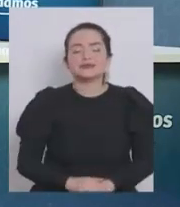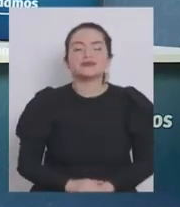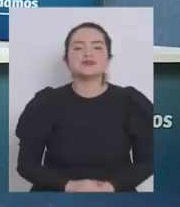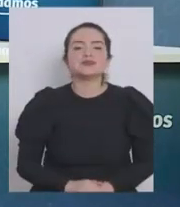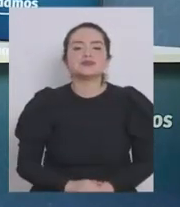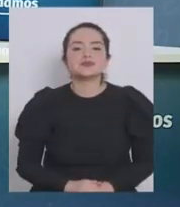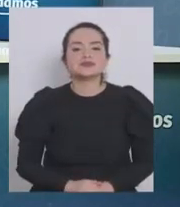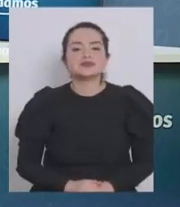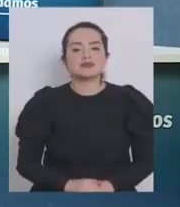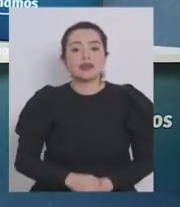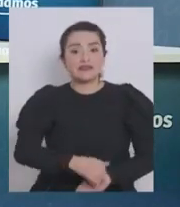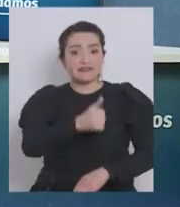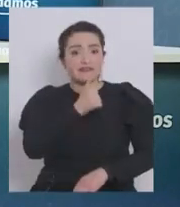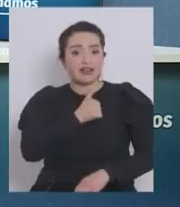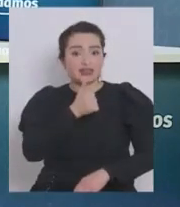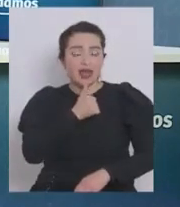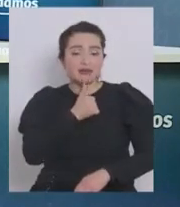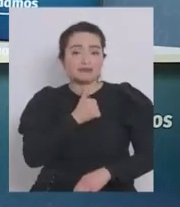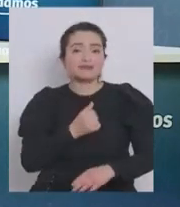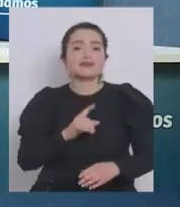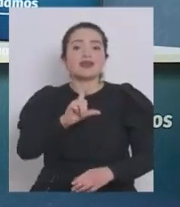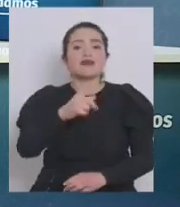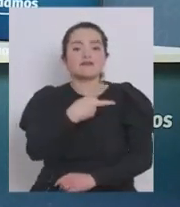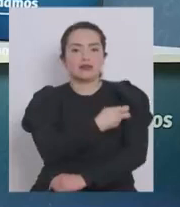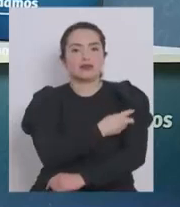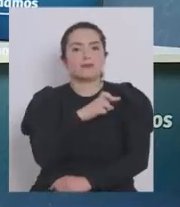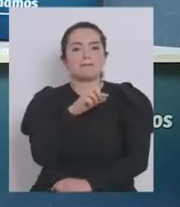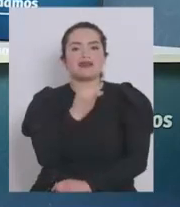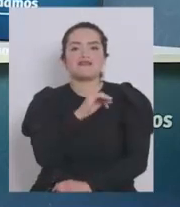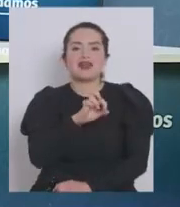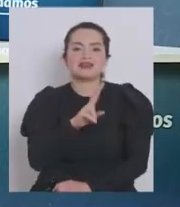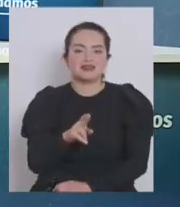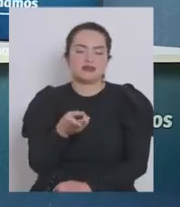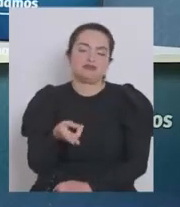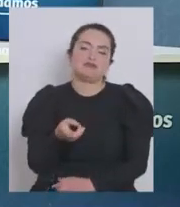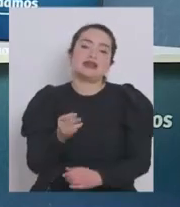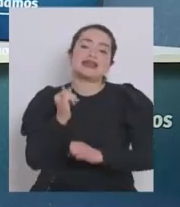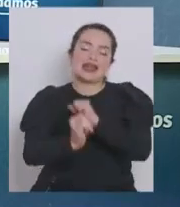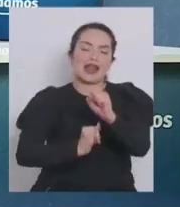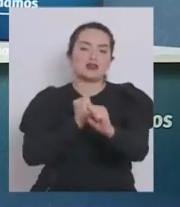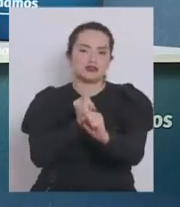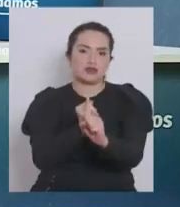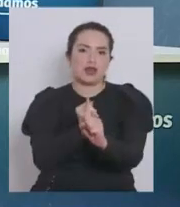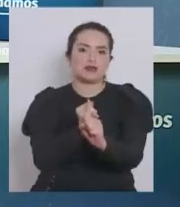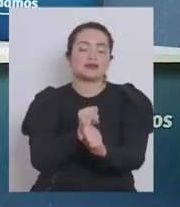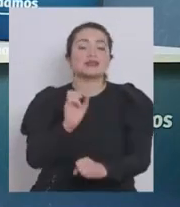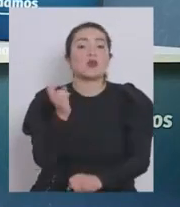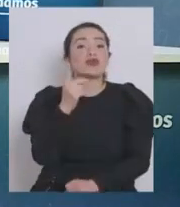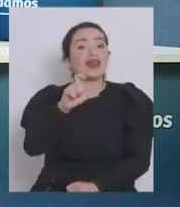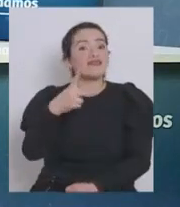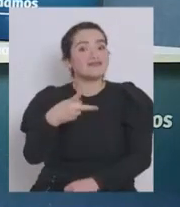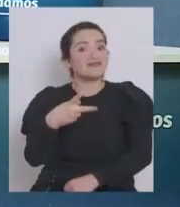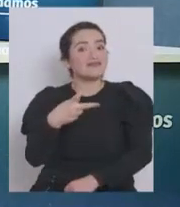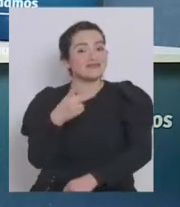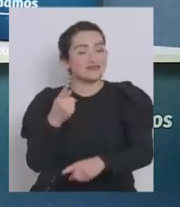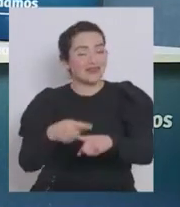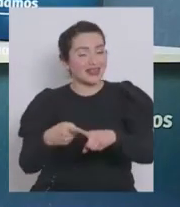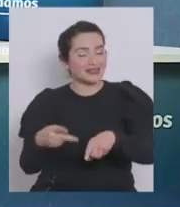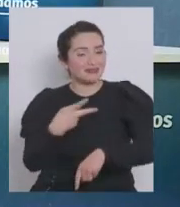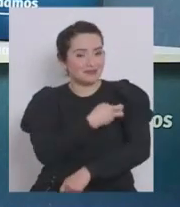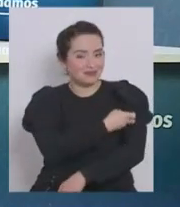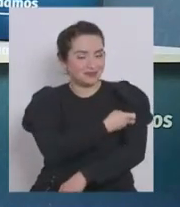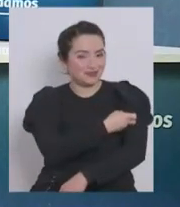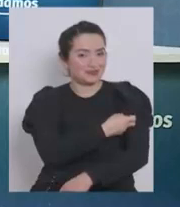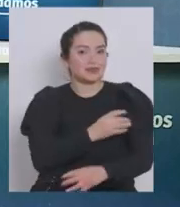Hubo un quiebre stock en el concepto de Pfizer en términos a nivel internacional que repercutió lo que podíamos conversar de las segundas dosis, pero hay una meta